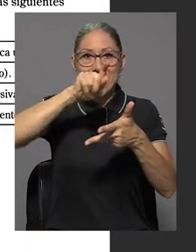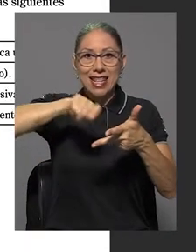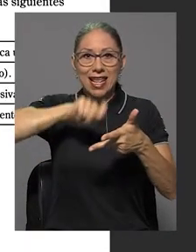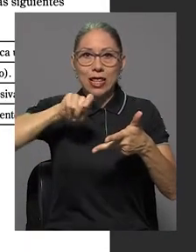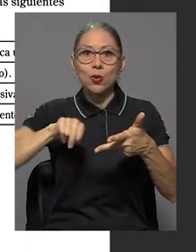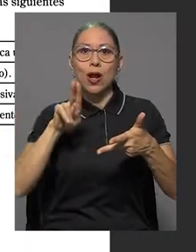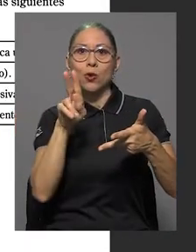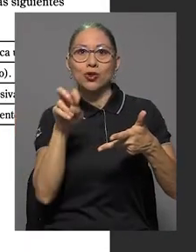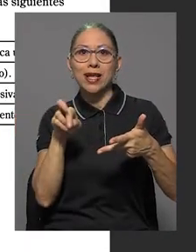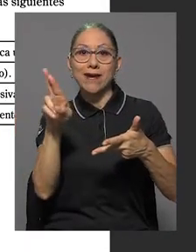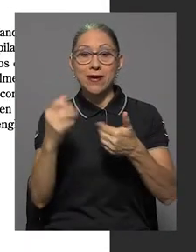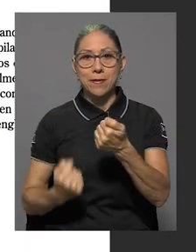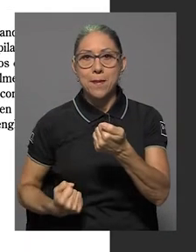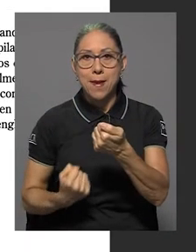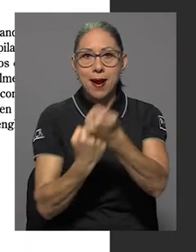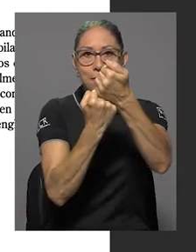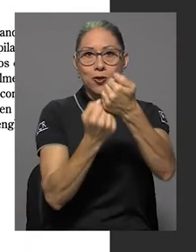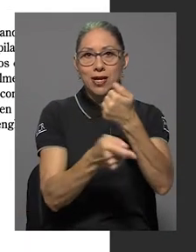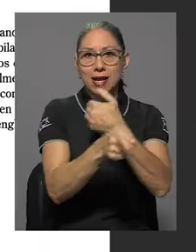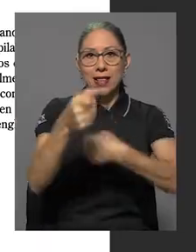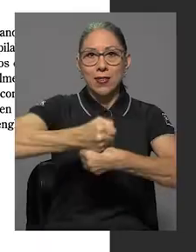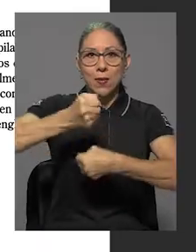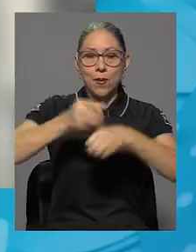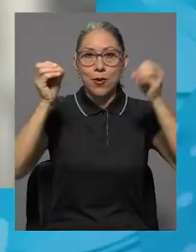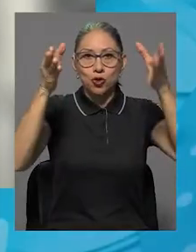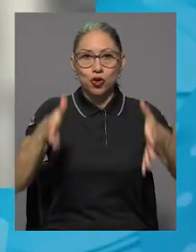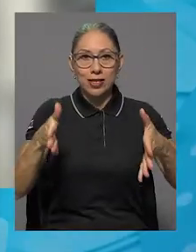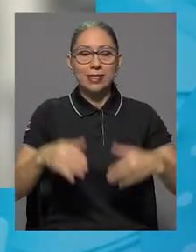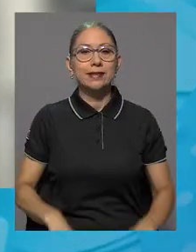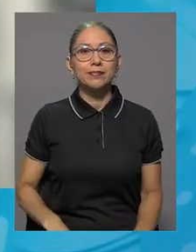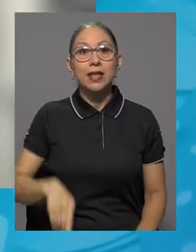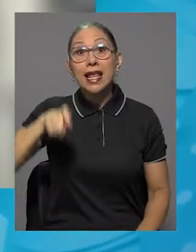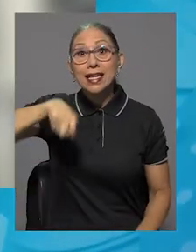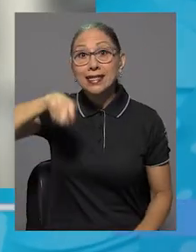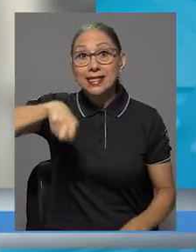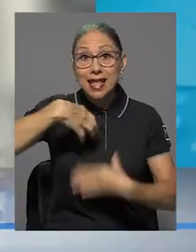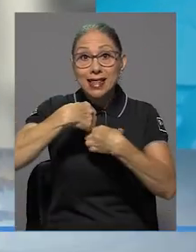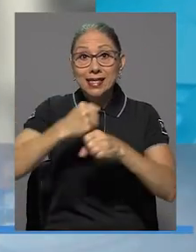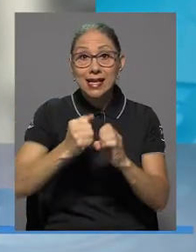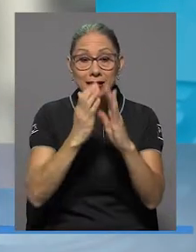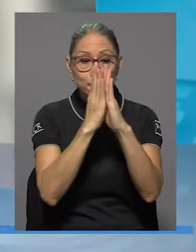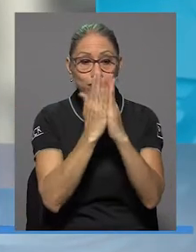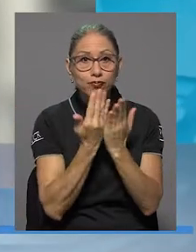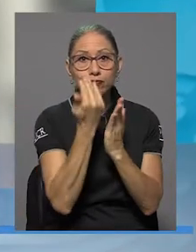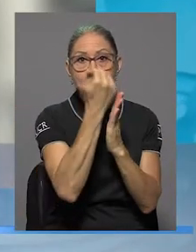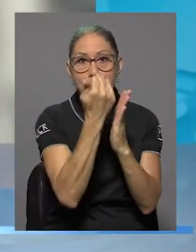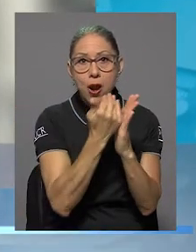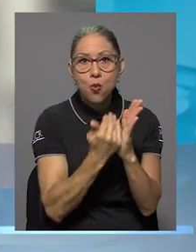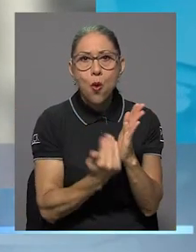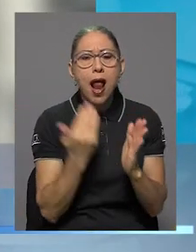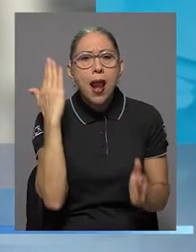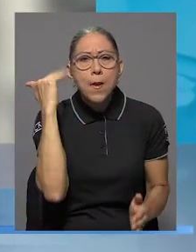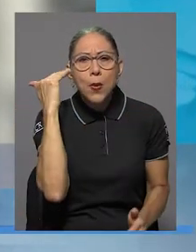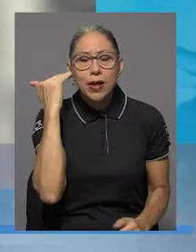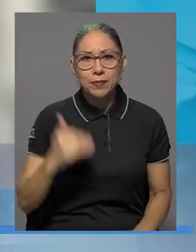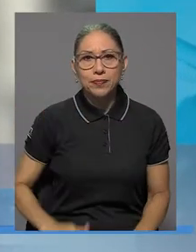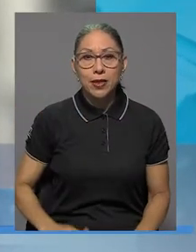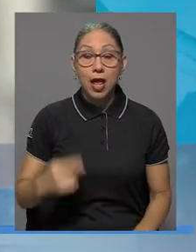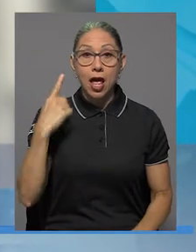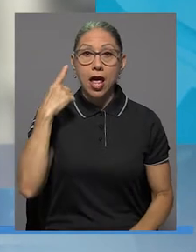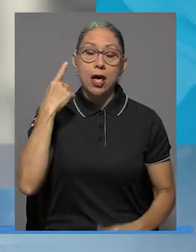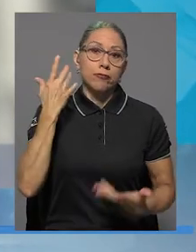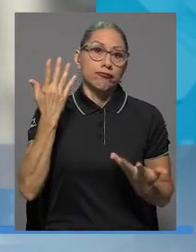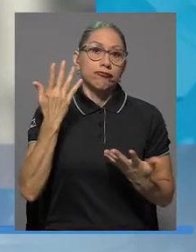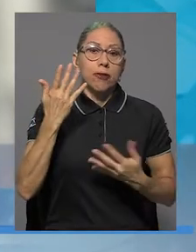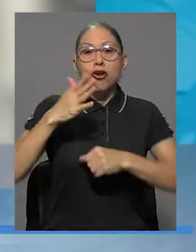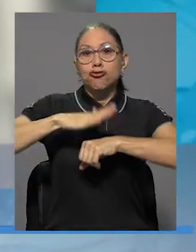UCR para apoyar la labor docente. La necesidad de crear el manual surge a raíz de que sobre la